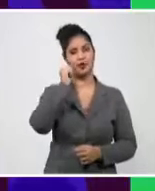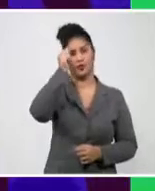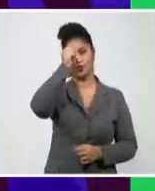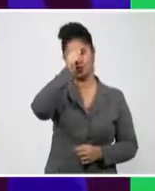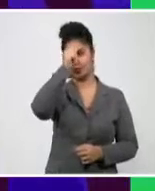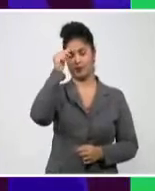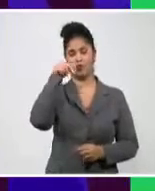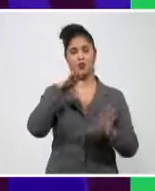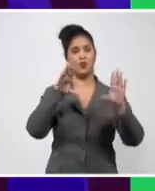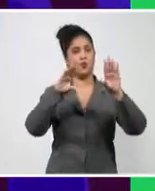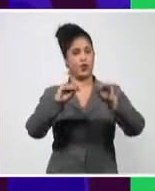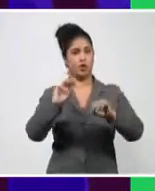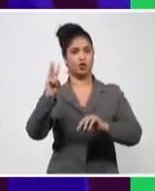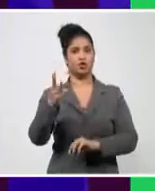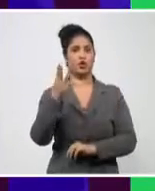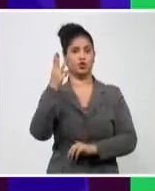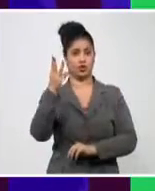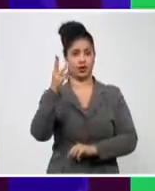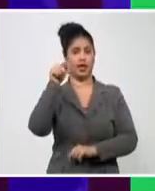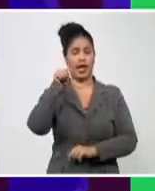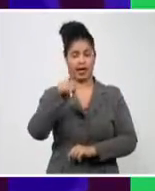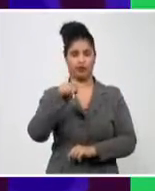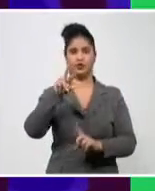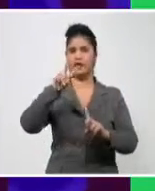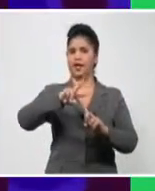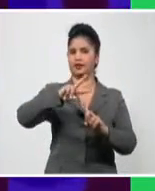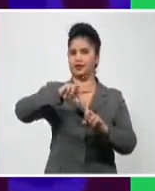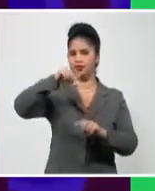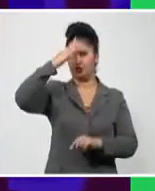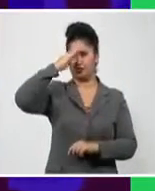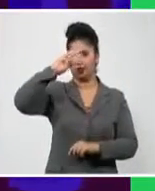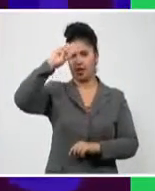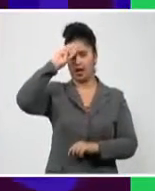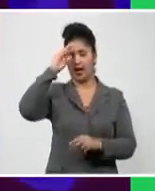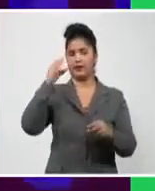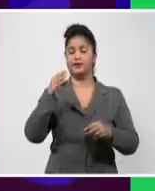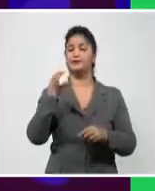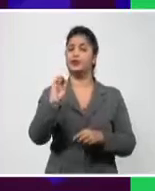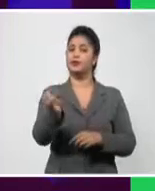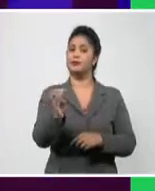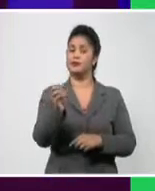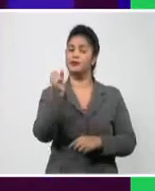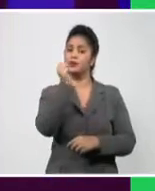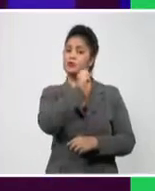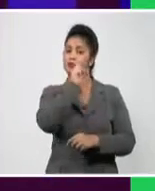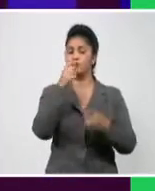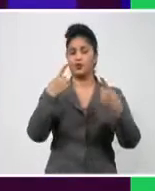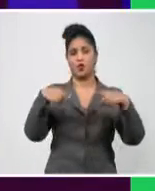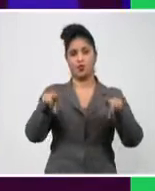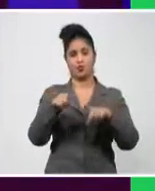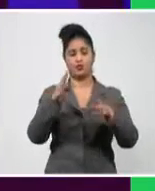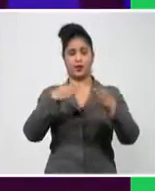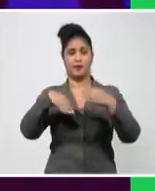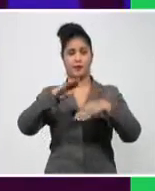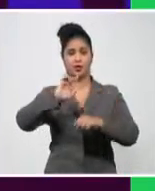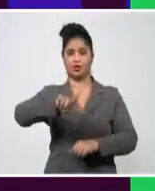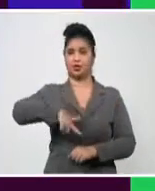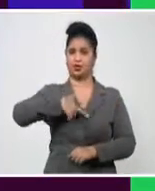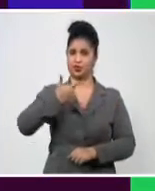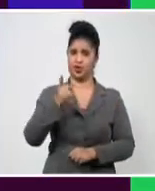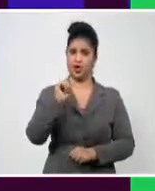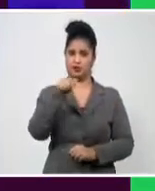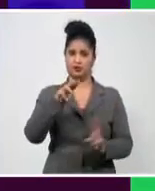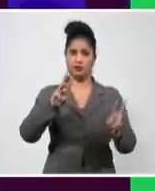conciertos a través del canal clave de la televisión cubana, el canal de YouTube del Ministerio de Cultura, la cadena de enlaces de Streaming Cuba y las